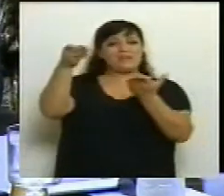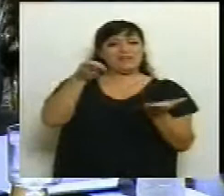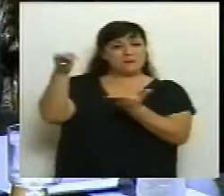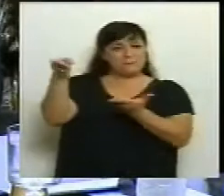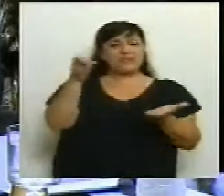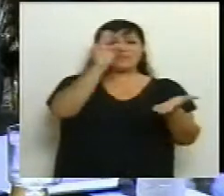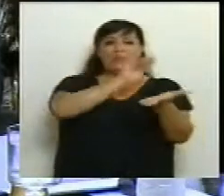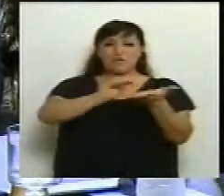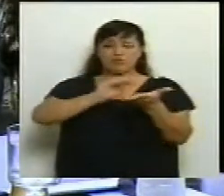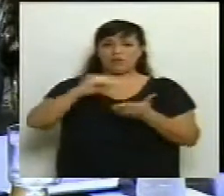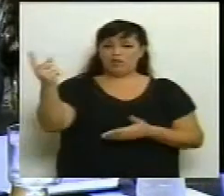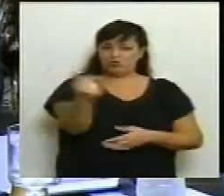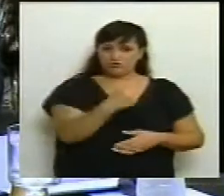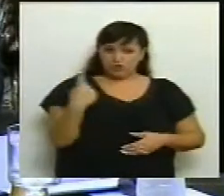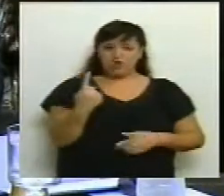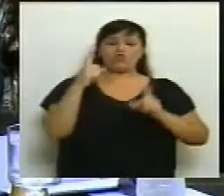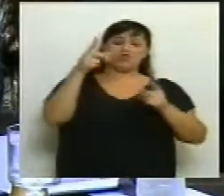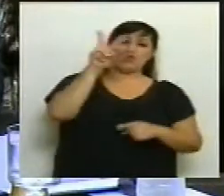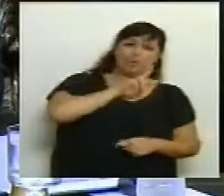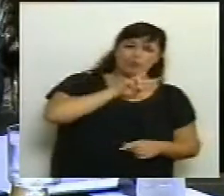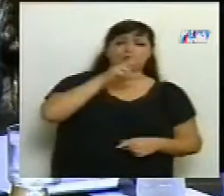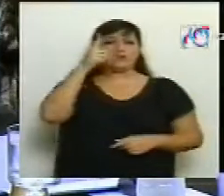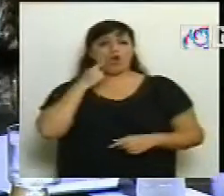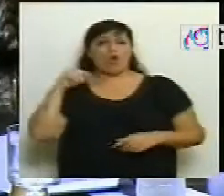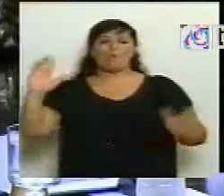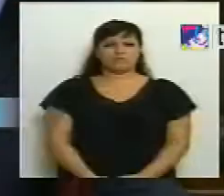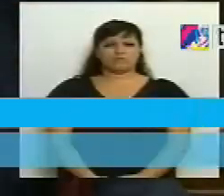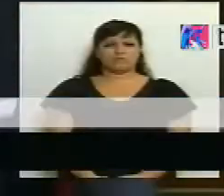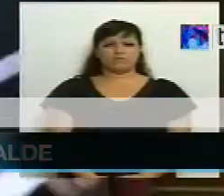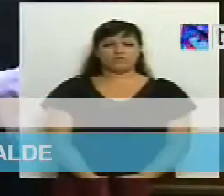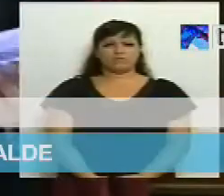diputados y diputadas a ponerse de pie.